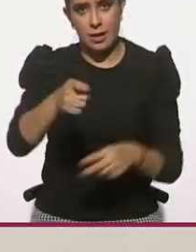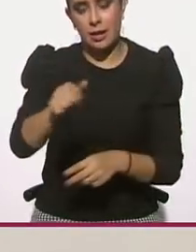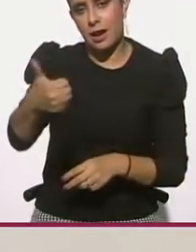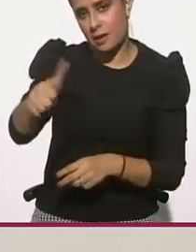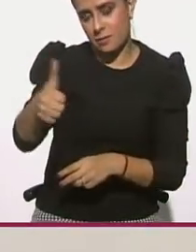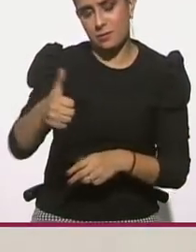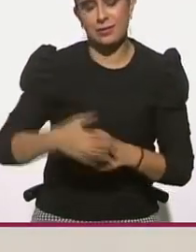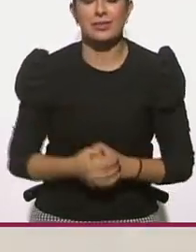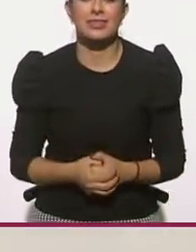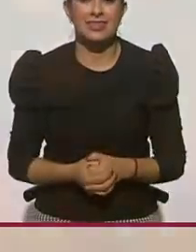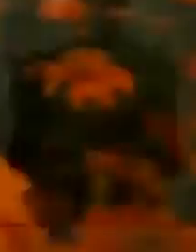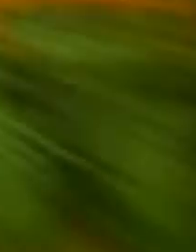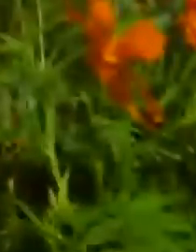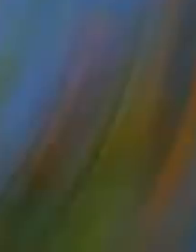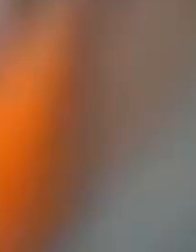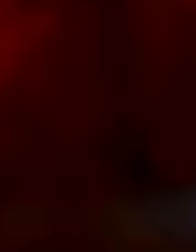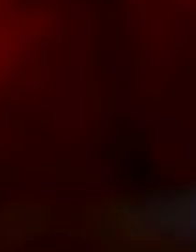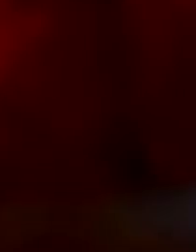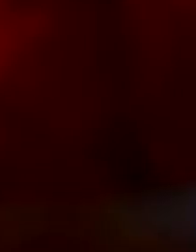través de la Señal del 11.